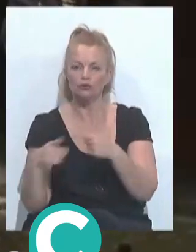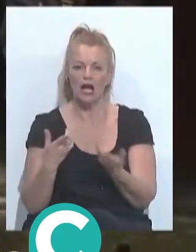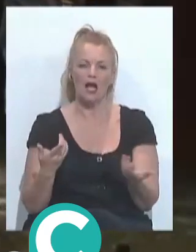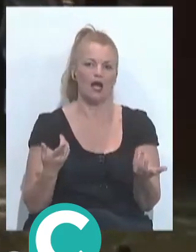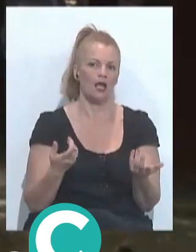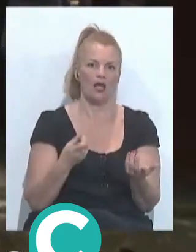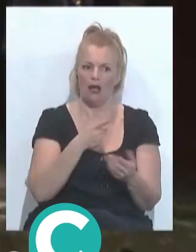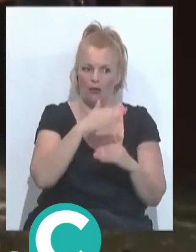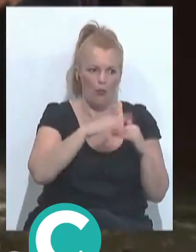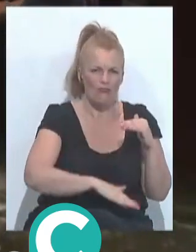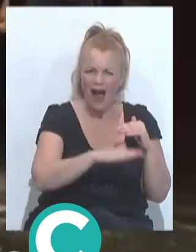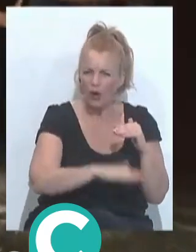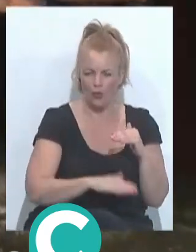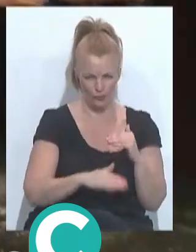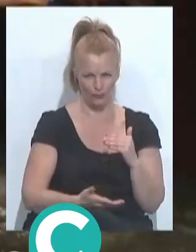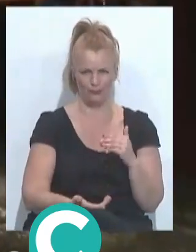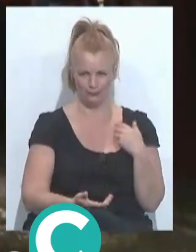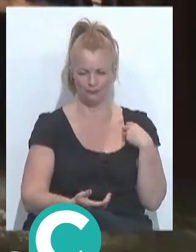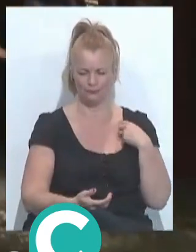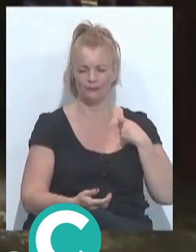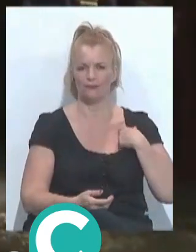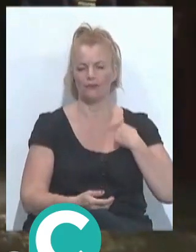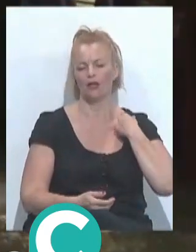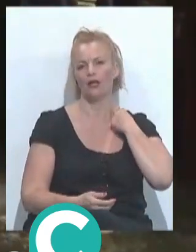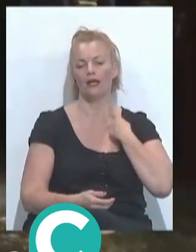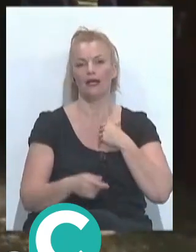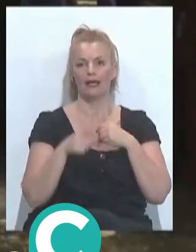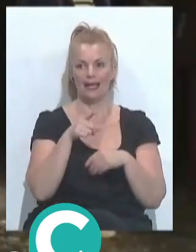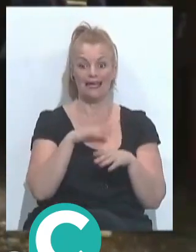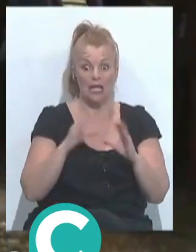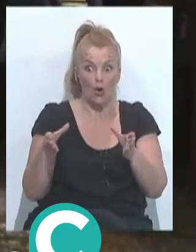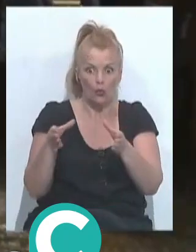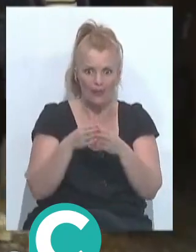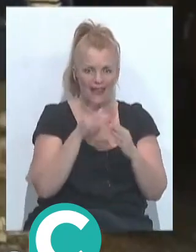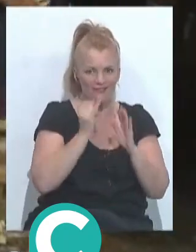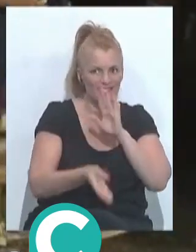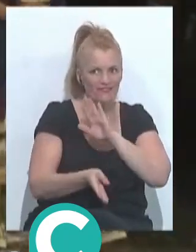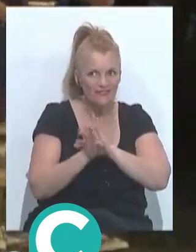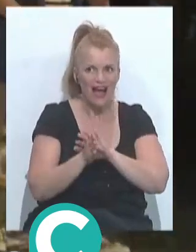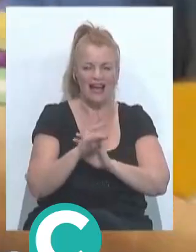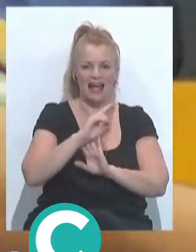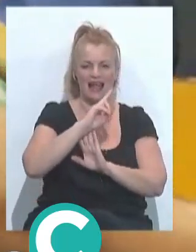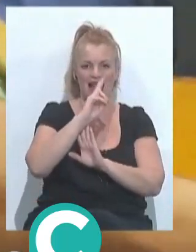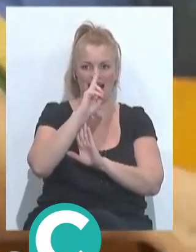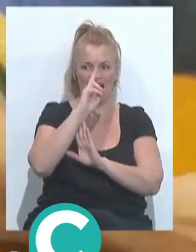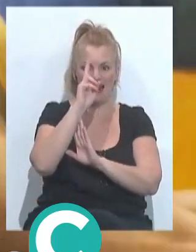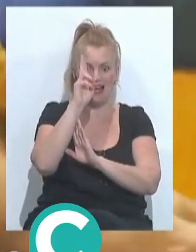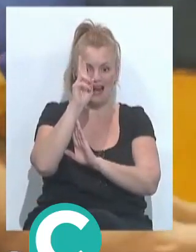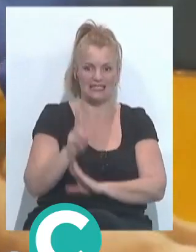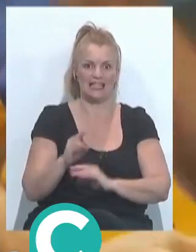Una barbaridad. Eso es una barbaridad. abajo. Claro, es una barbaridad. Y que esas agrupaciones pasen a la siguiente fase según lo que me he asegurado.